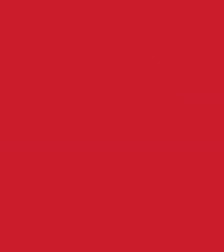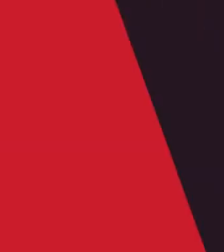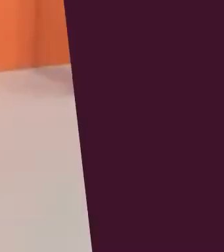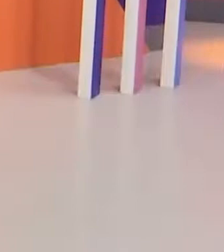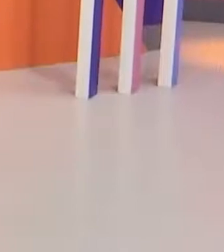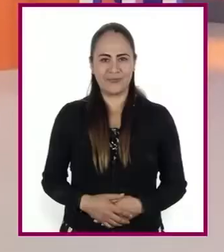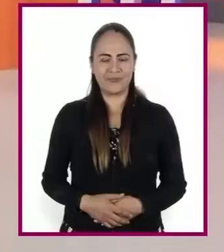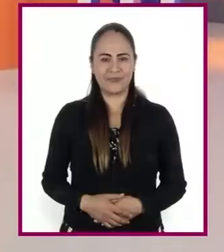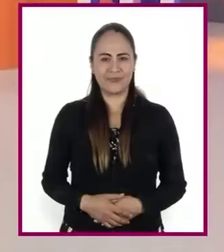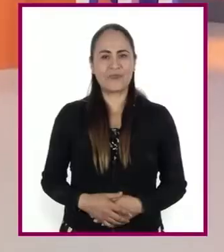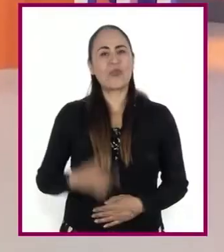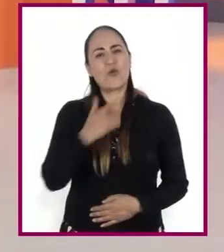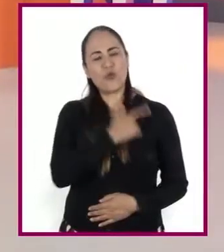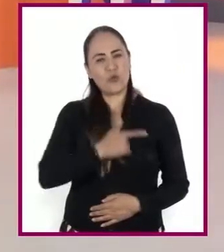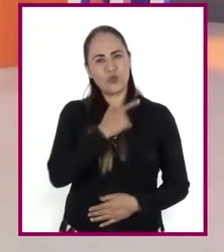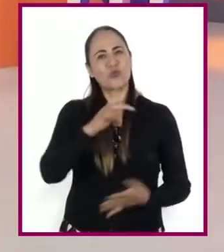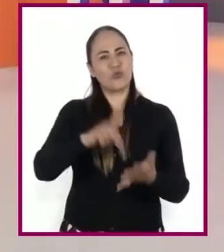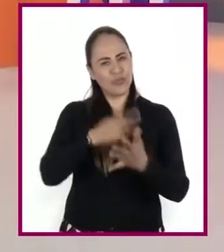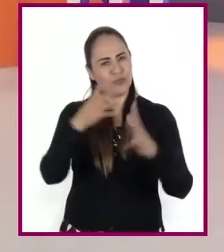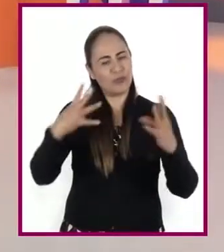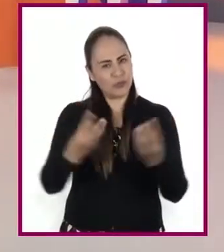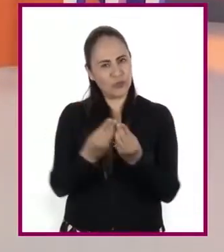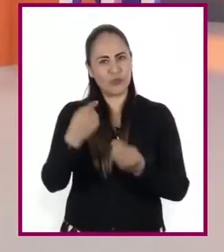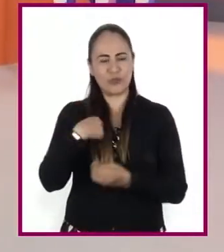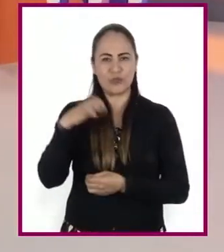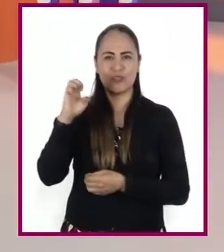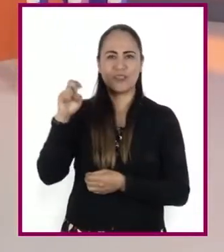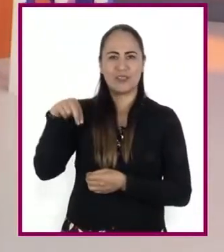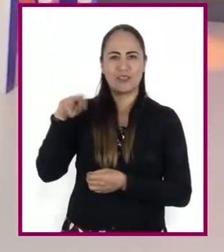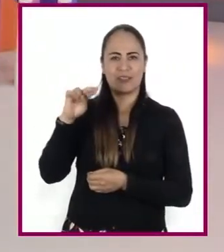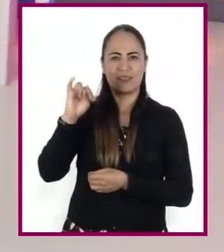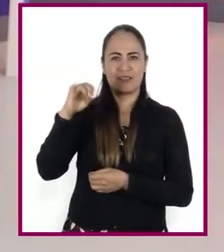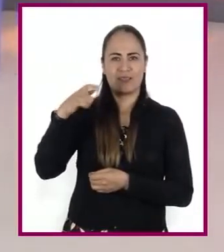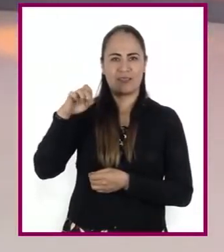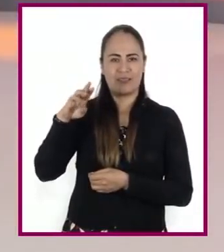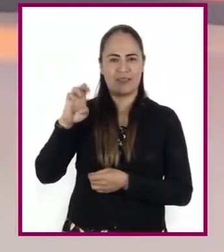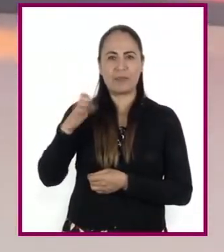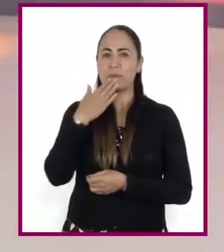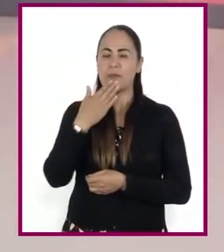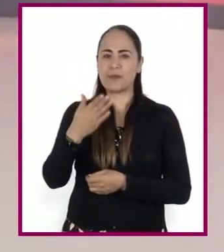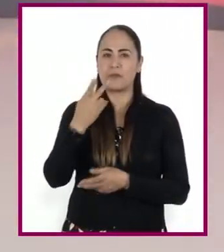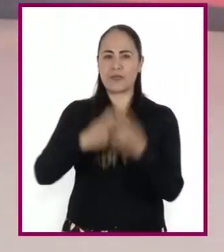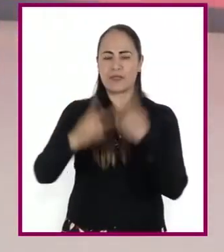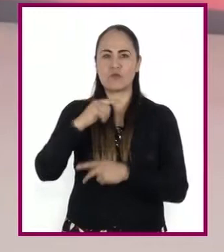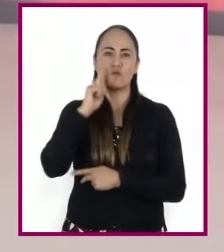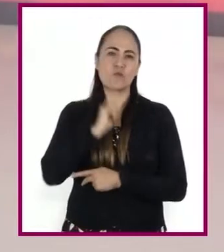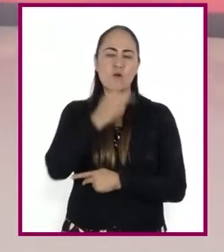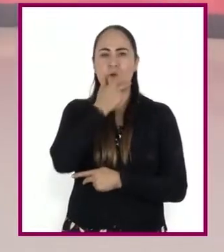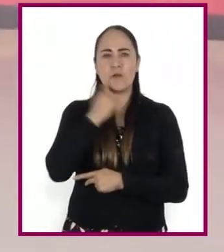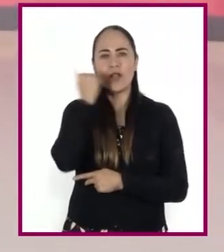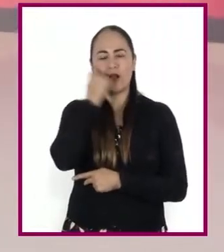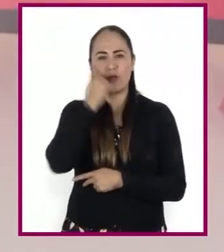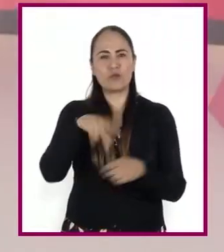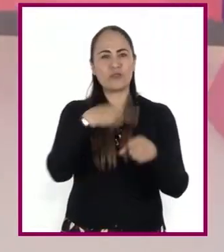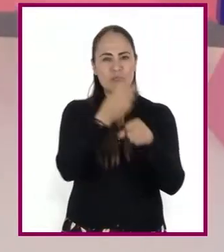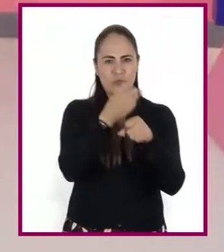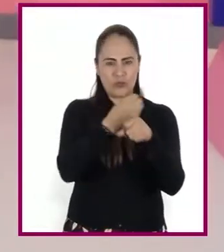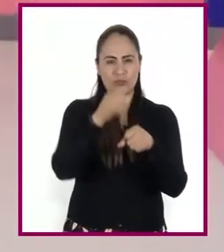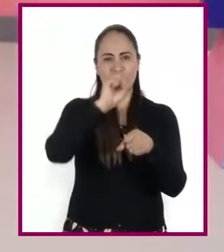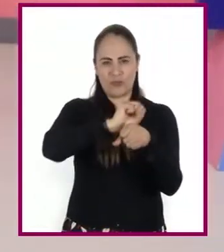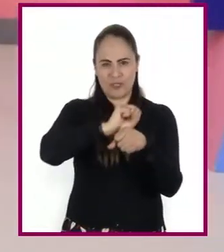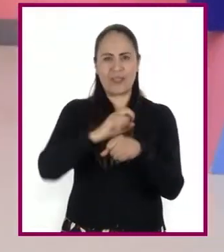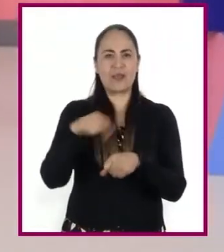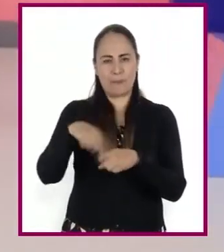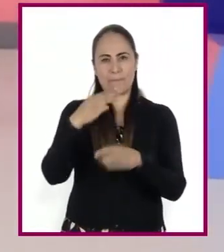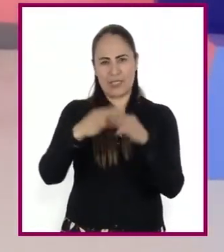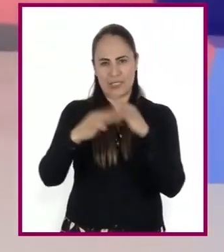¡Qué gusto estar nuevamente con ustedes! Soy Enrique Rodal y les doy la bienvenida a las alumnas y alumnos de lengua materna de segundo grado de secundaria.